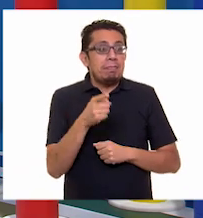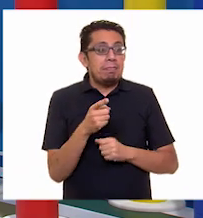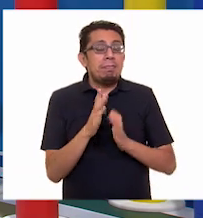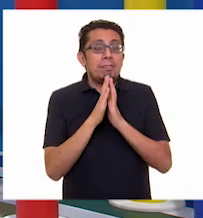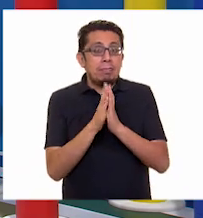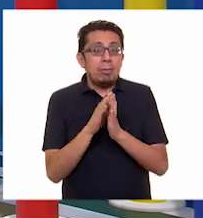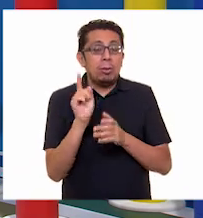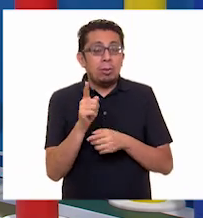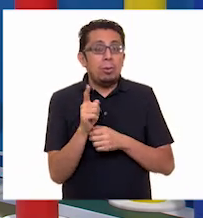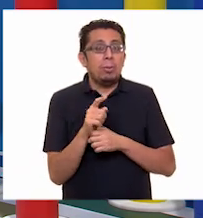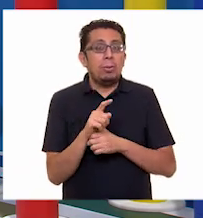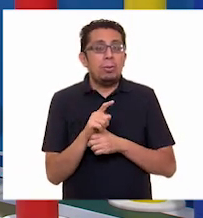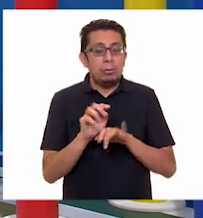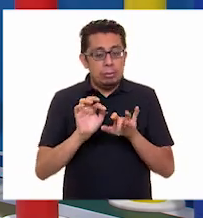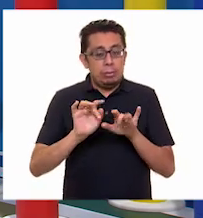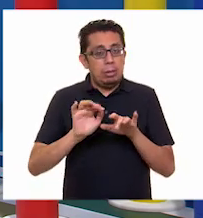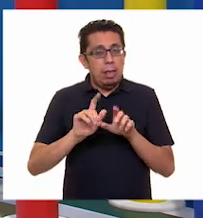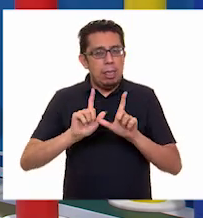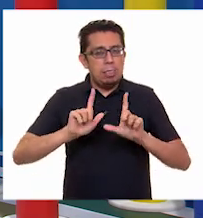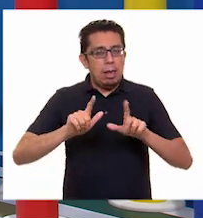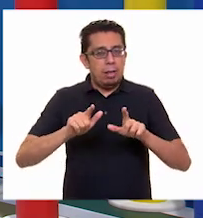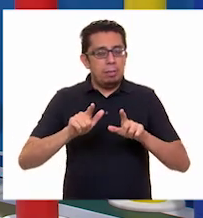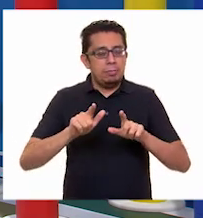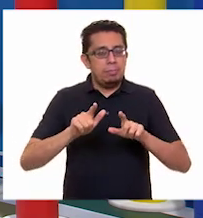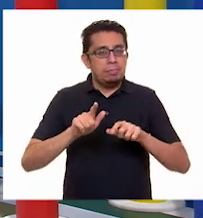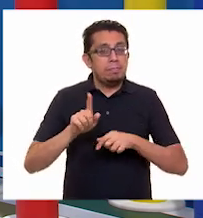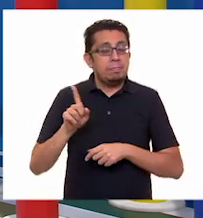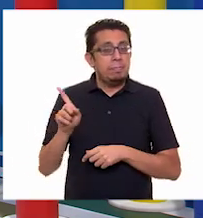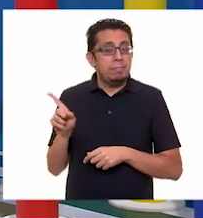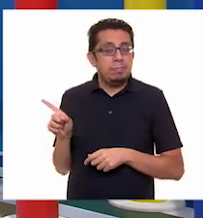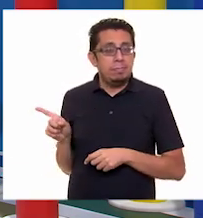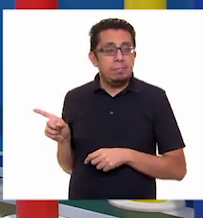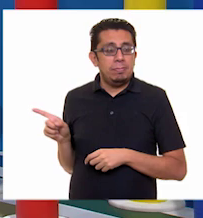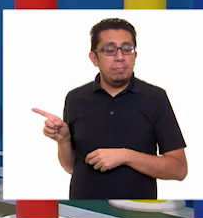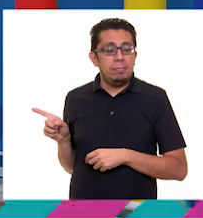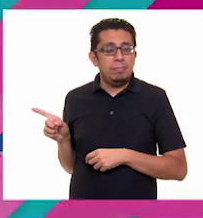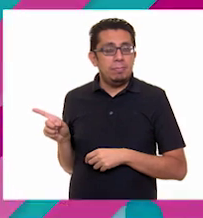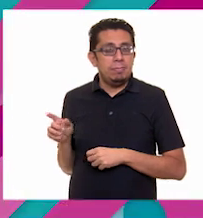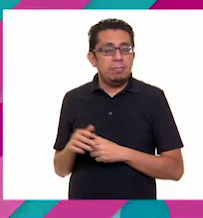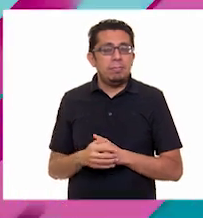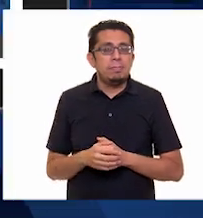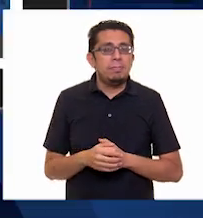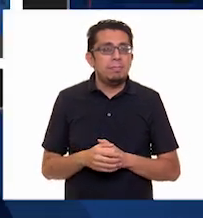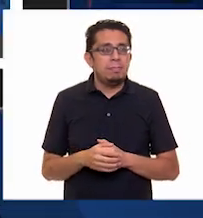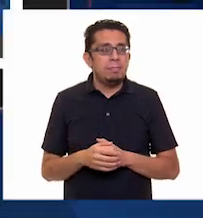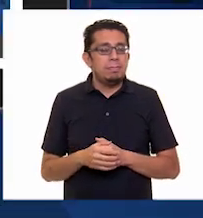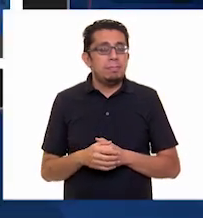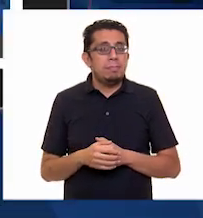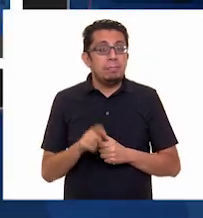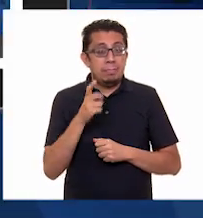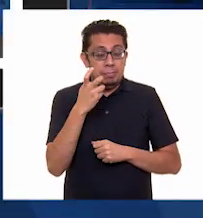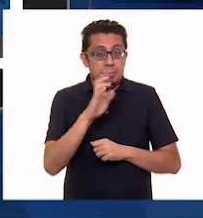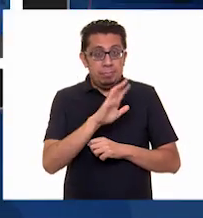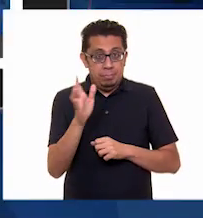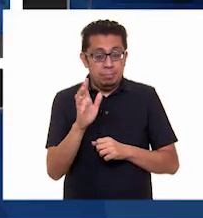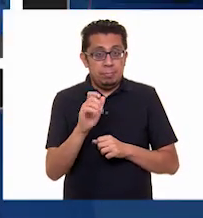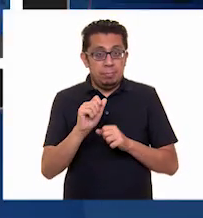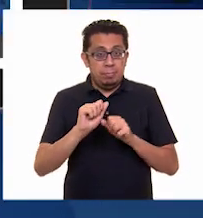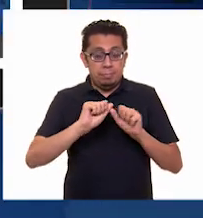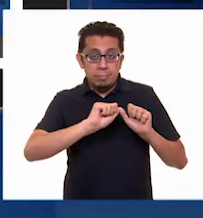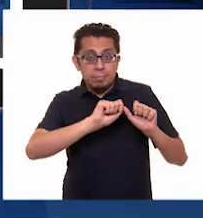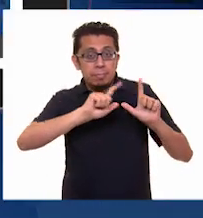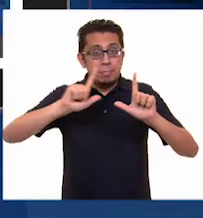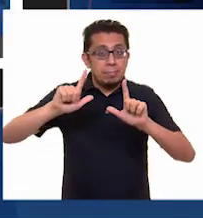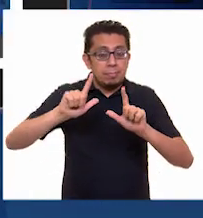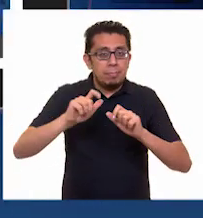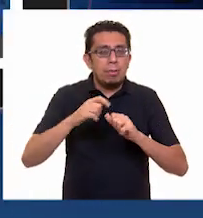Larisa, que entres en una página web llamada Atlas Nacional de Riesgos. Una vez que ingresamos al Atlas Nacional